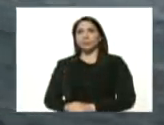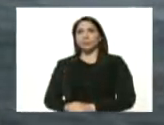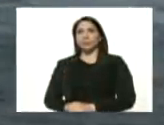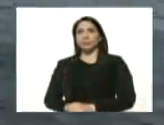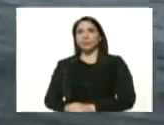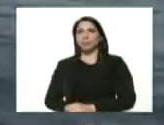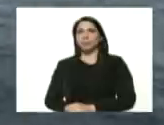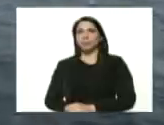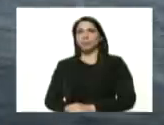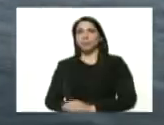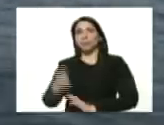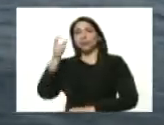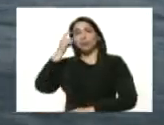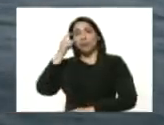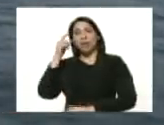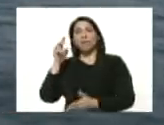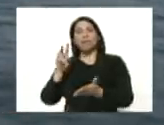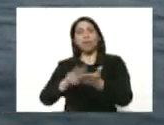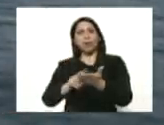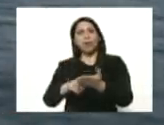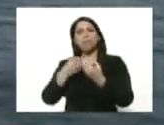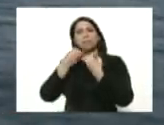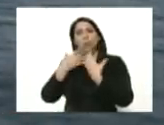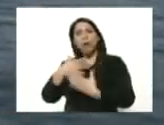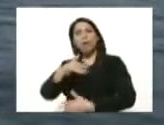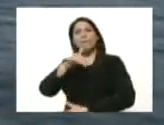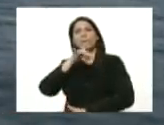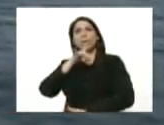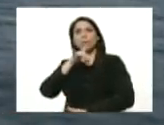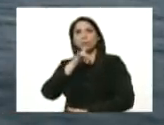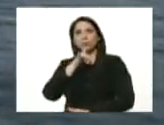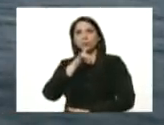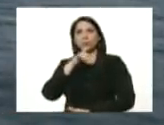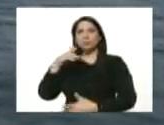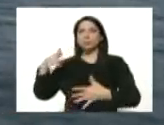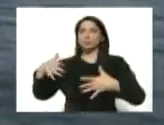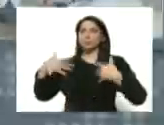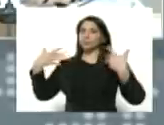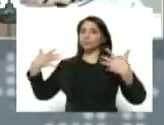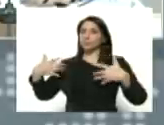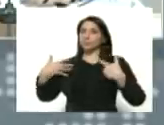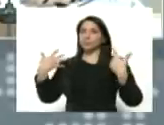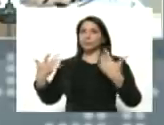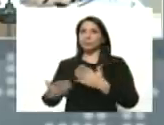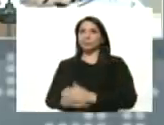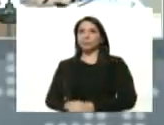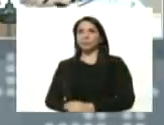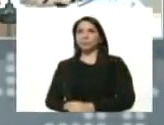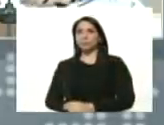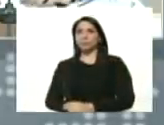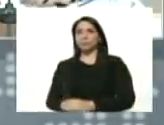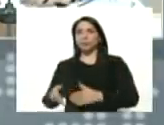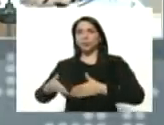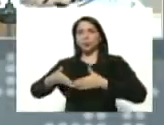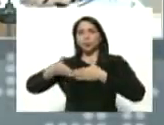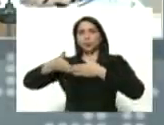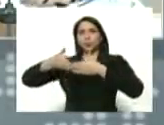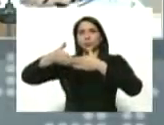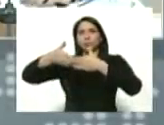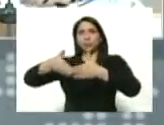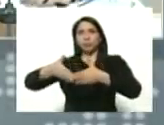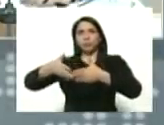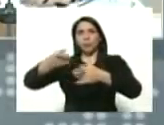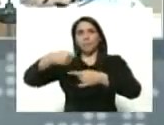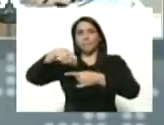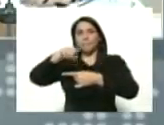un día de verdad de buenas noticias de alegría con la llegada de este primer buque